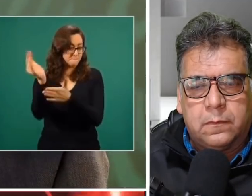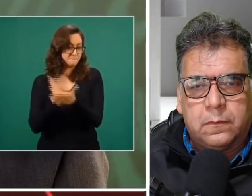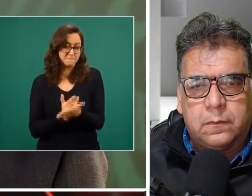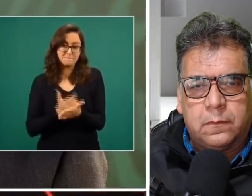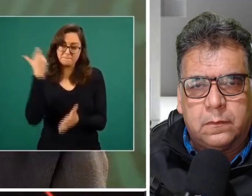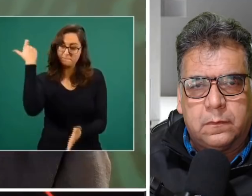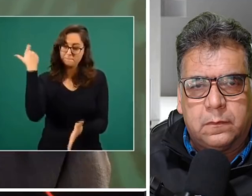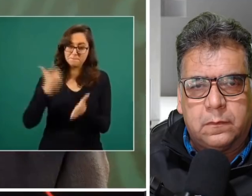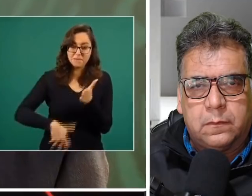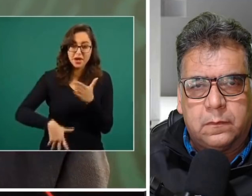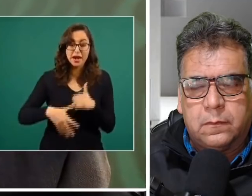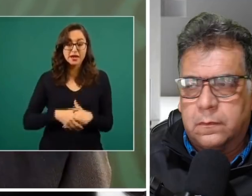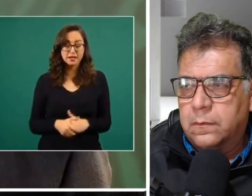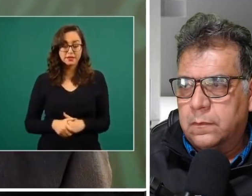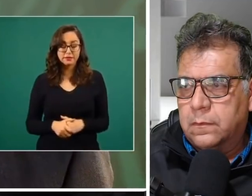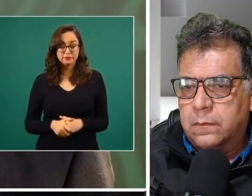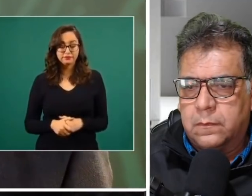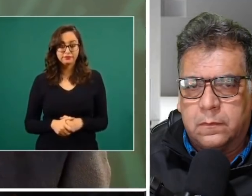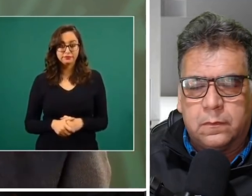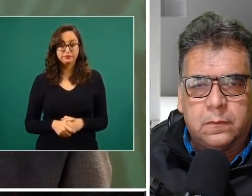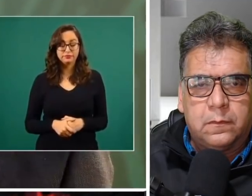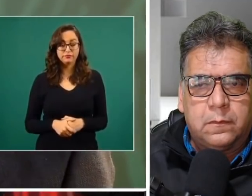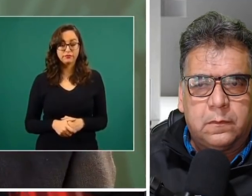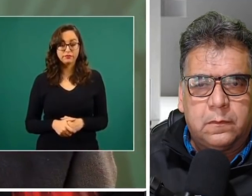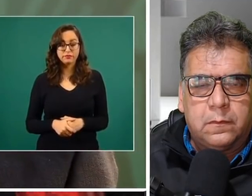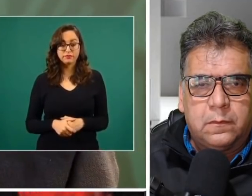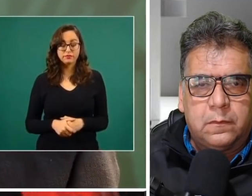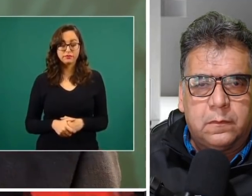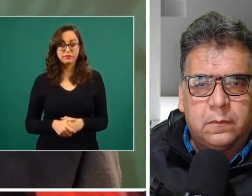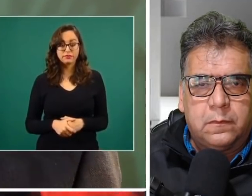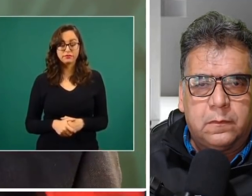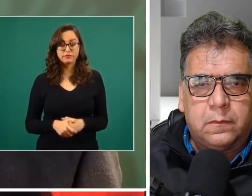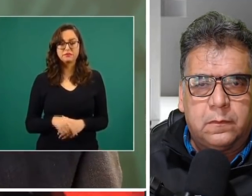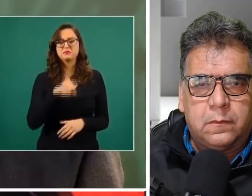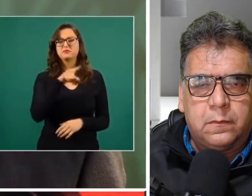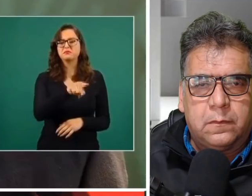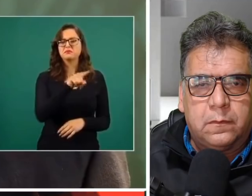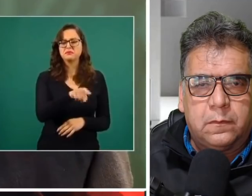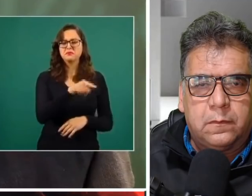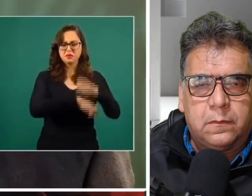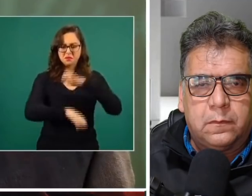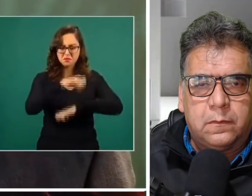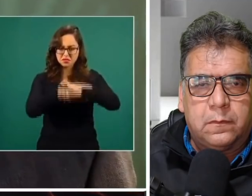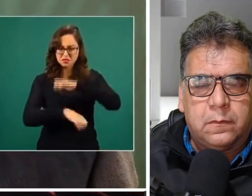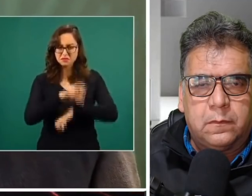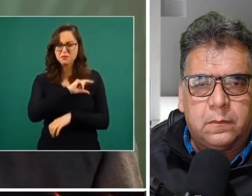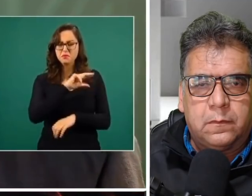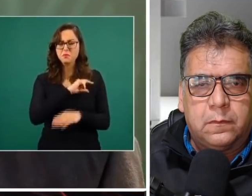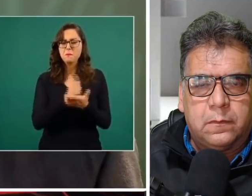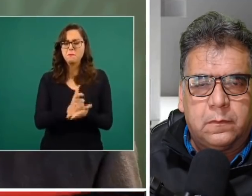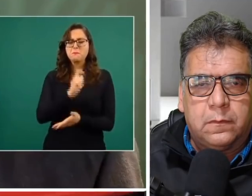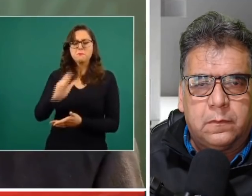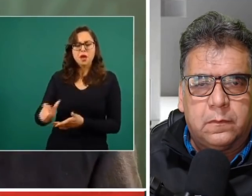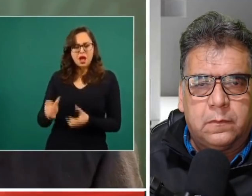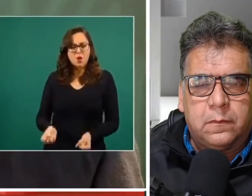le cuesta a Odebrecht el 25 por ciento de lo que